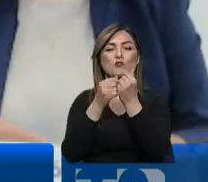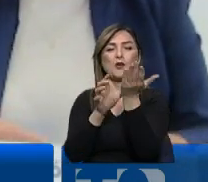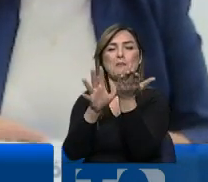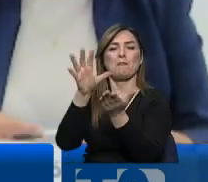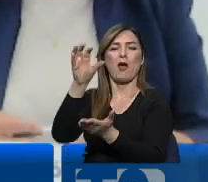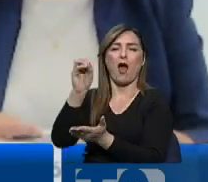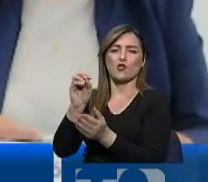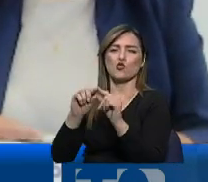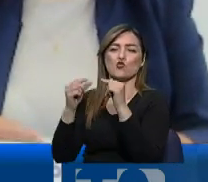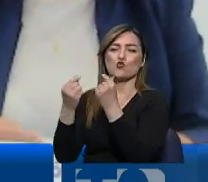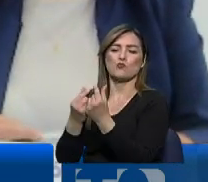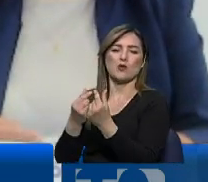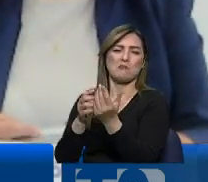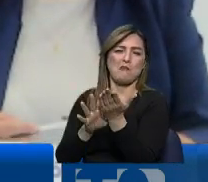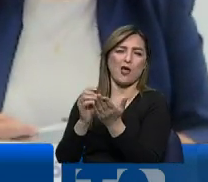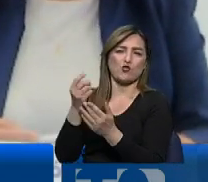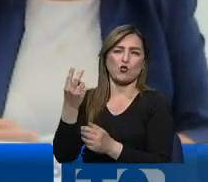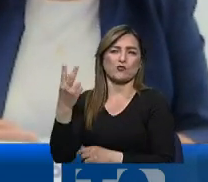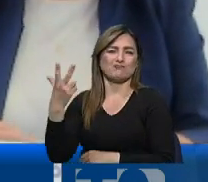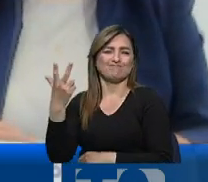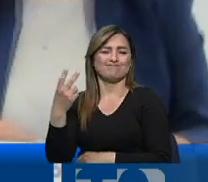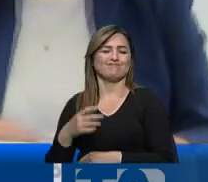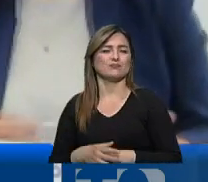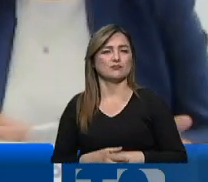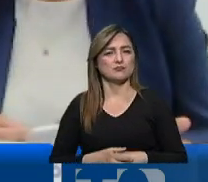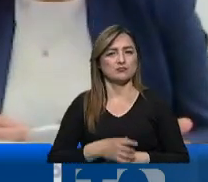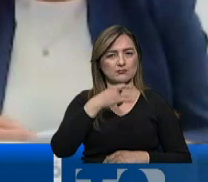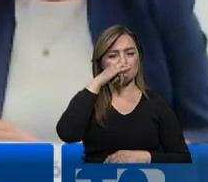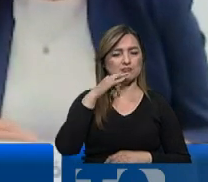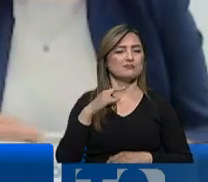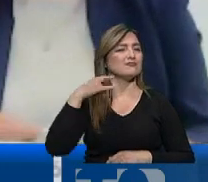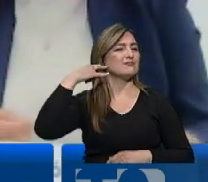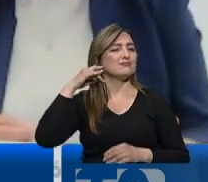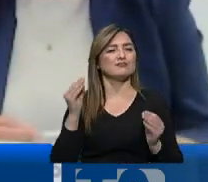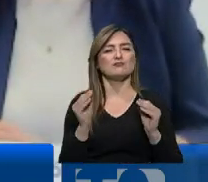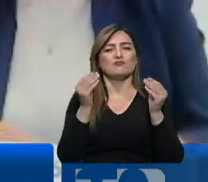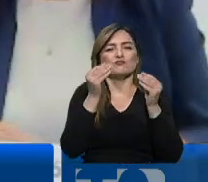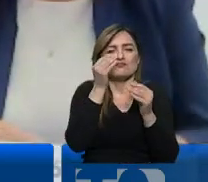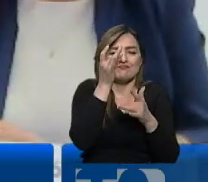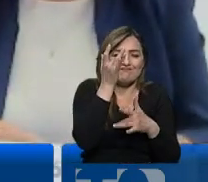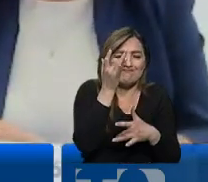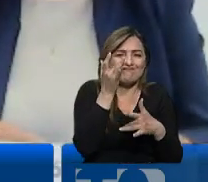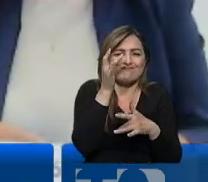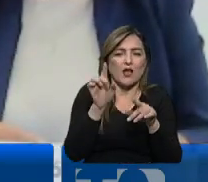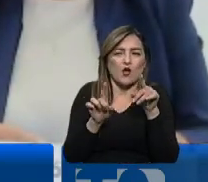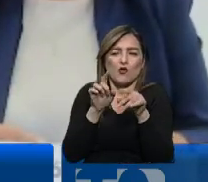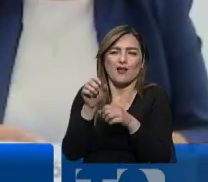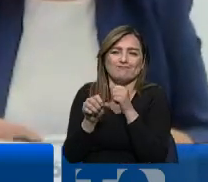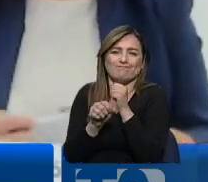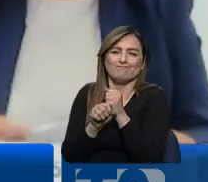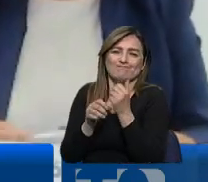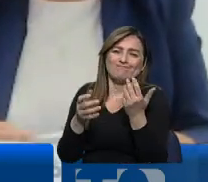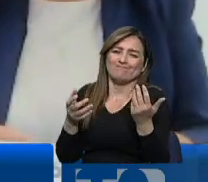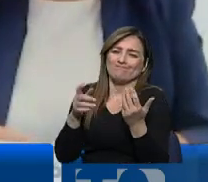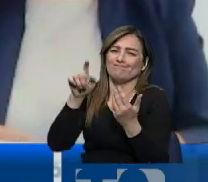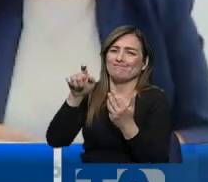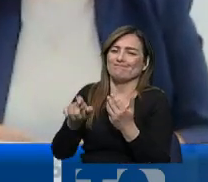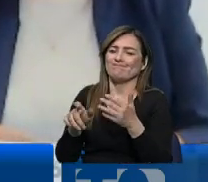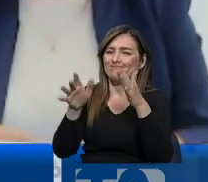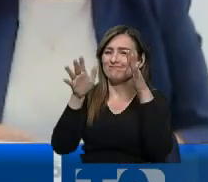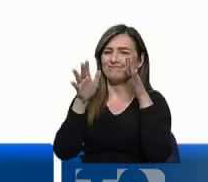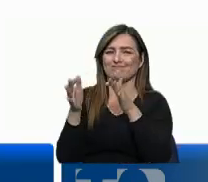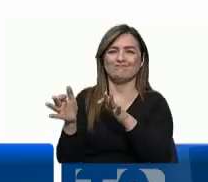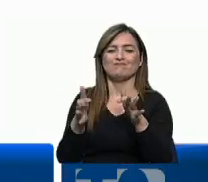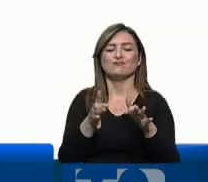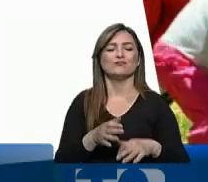hermanos, niños y niñas y adolescentes con enfermedades, adolescentes que ya de alguna manera por su edad requieren otro tipo también